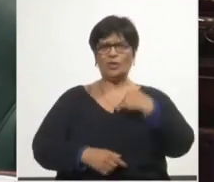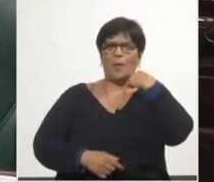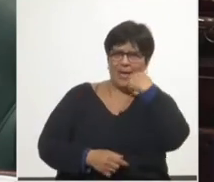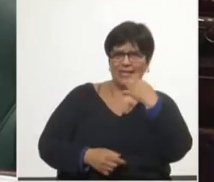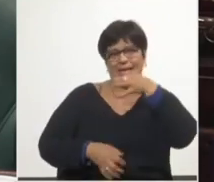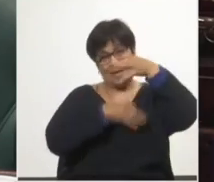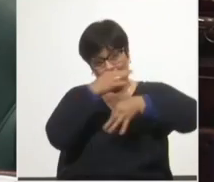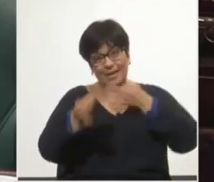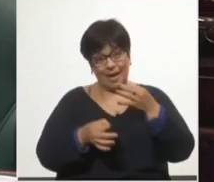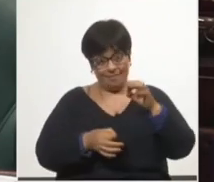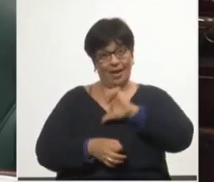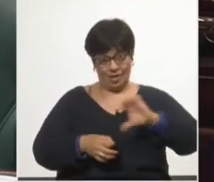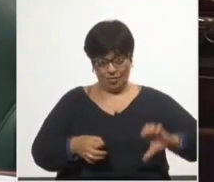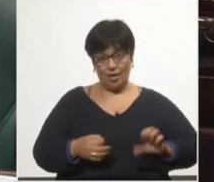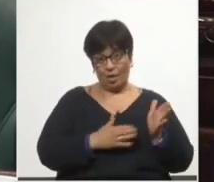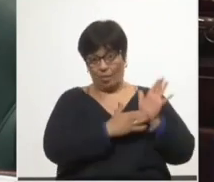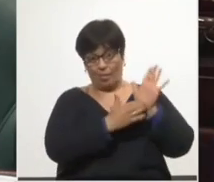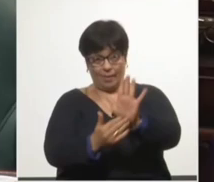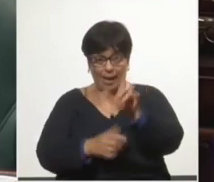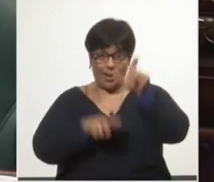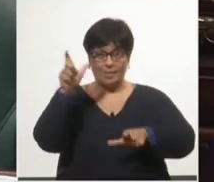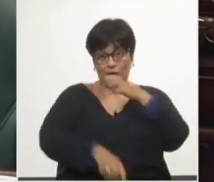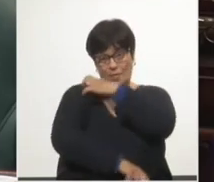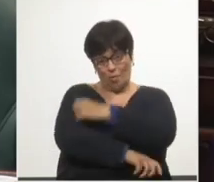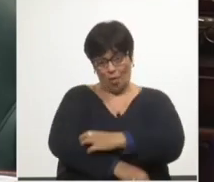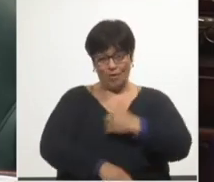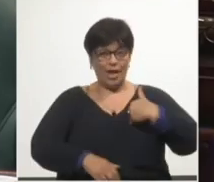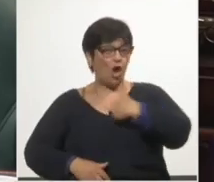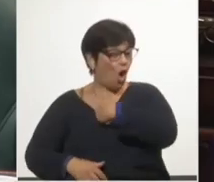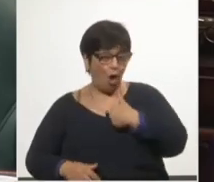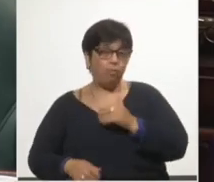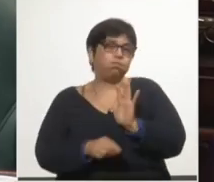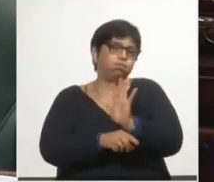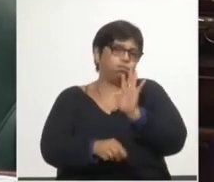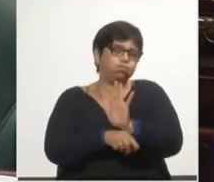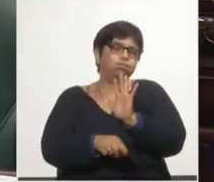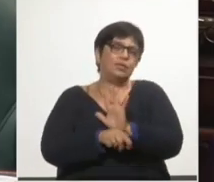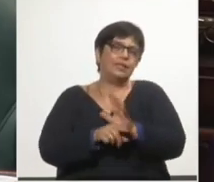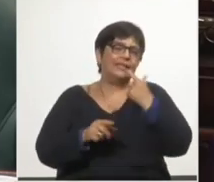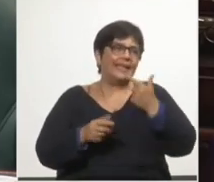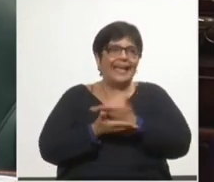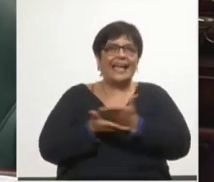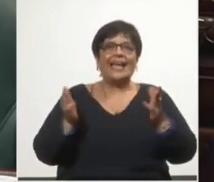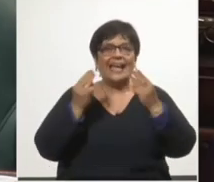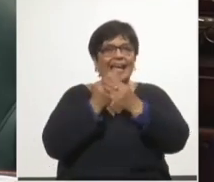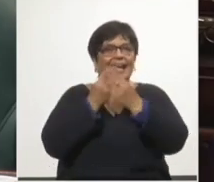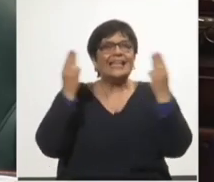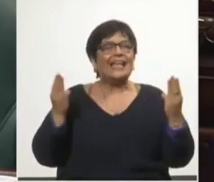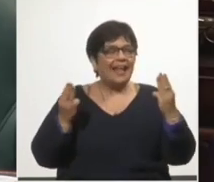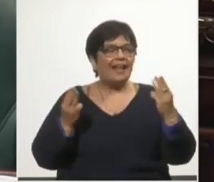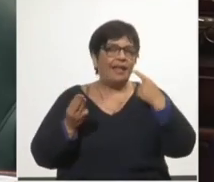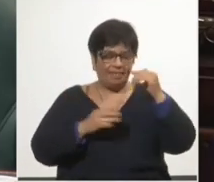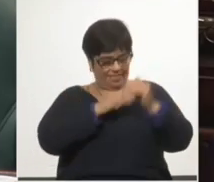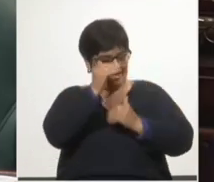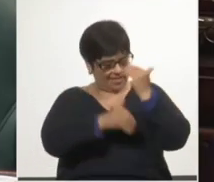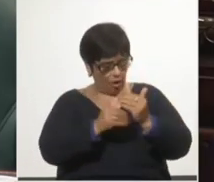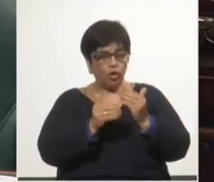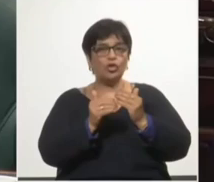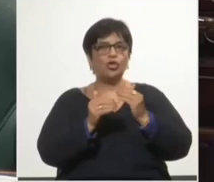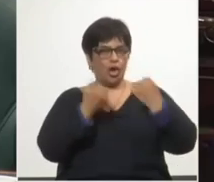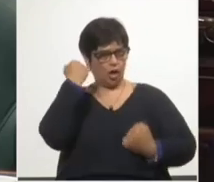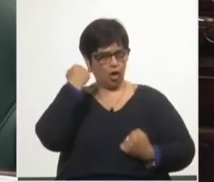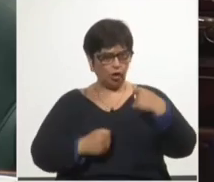escudo de los pobres. El rol del Estado es fundamental en una visión estructural de crecimiento y de desarrollo